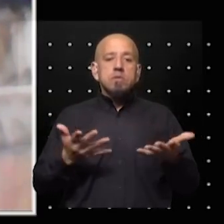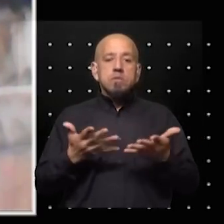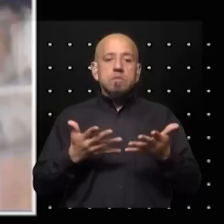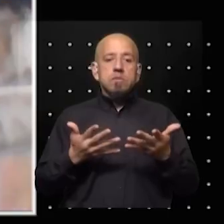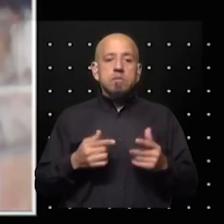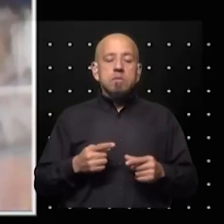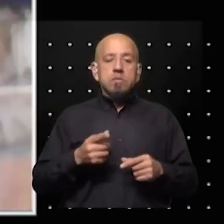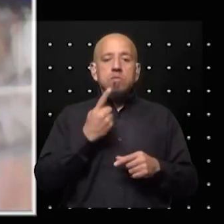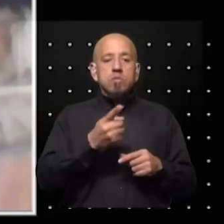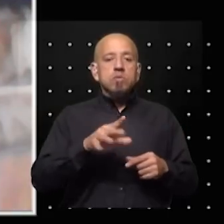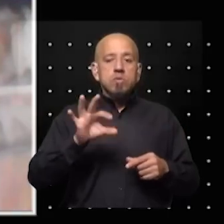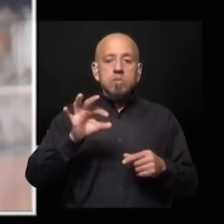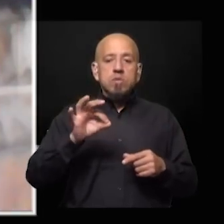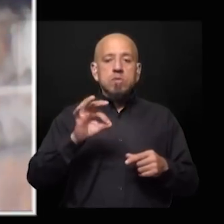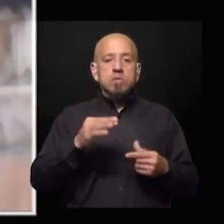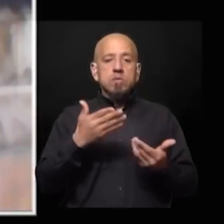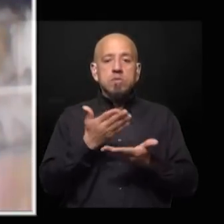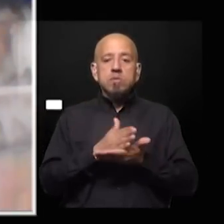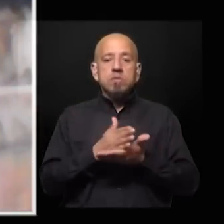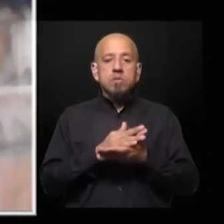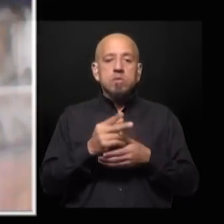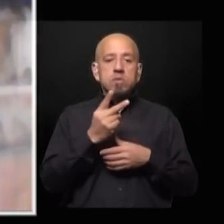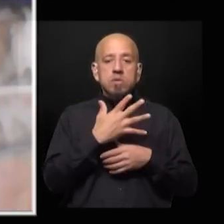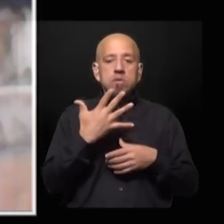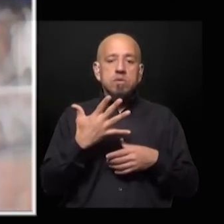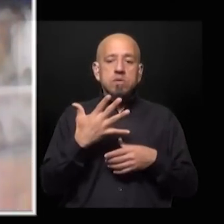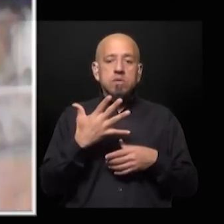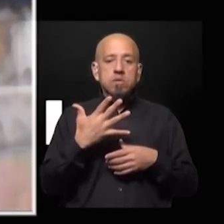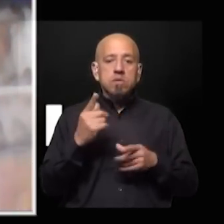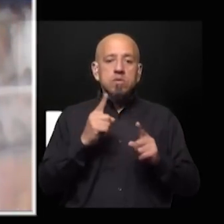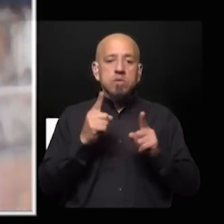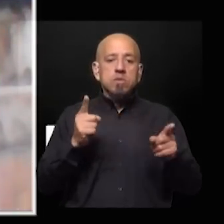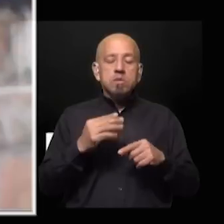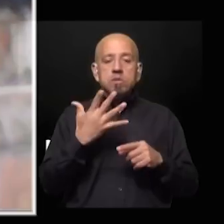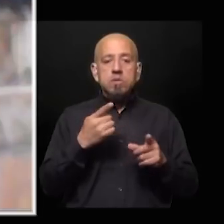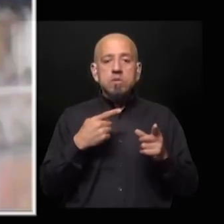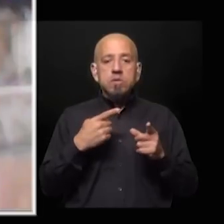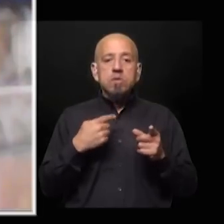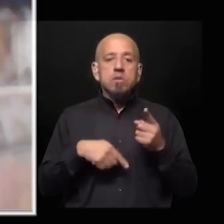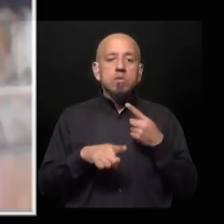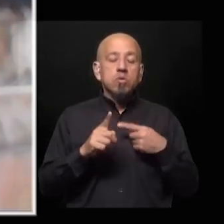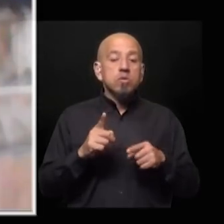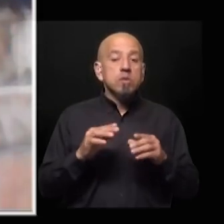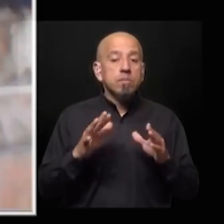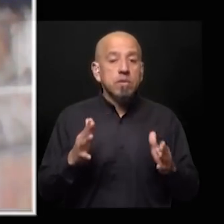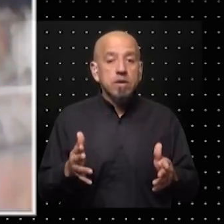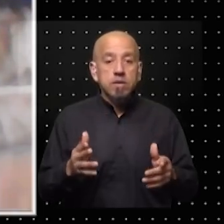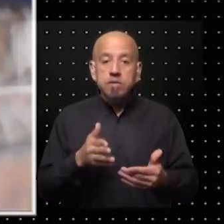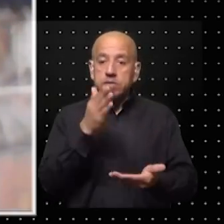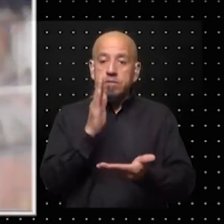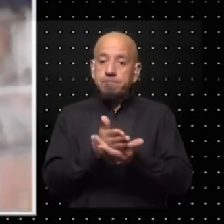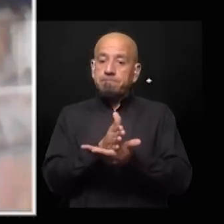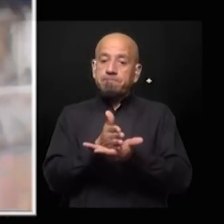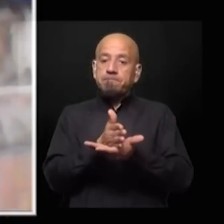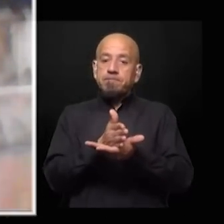1 y 50 claro entonces el centro entre 1 y 50 ya es 25 no es 5 entonces para uno estar en el centro